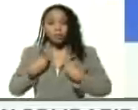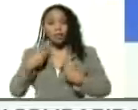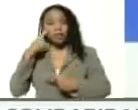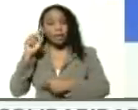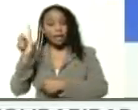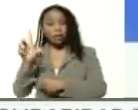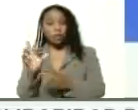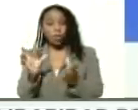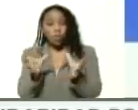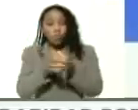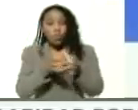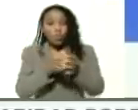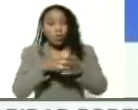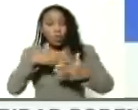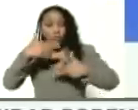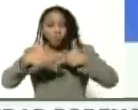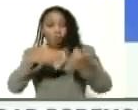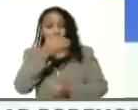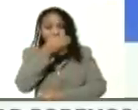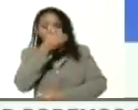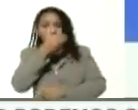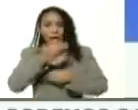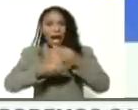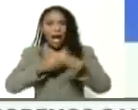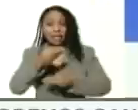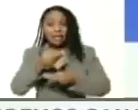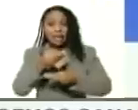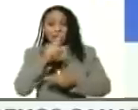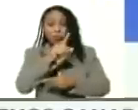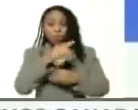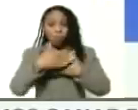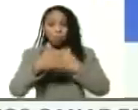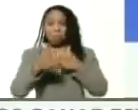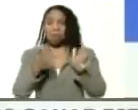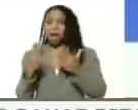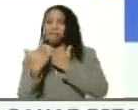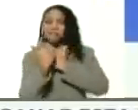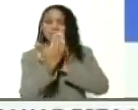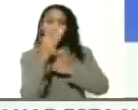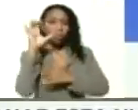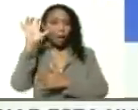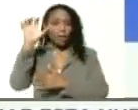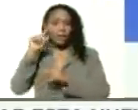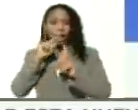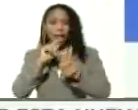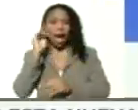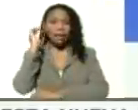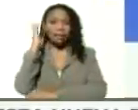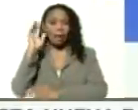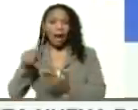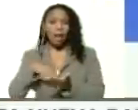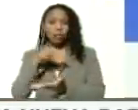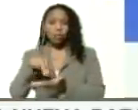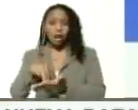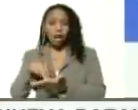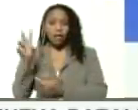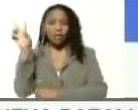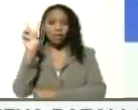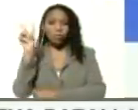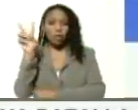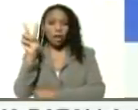narcoparamilitarismo que campea a sus anchas en el vecino país, la Asamblea Nacional de Venezuela